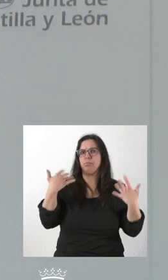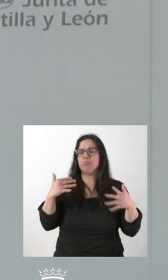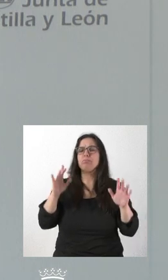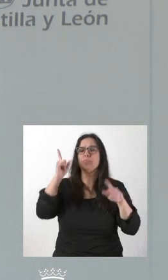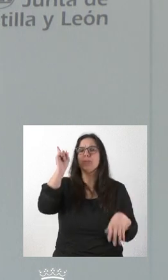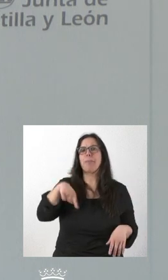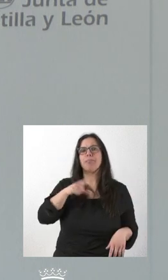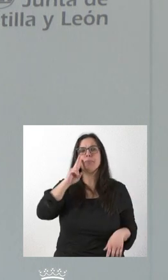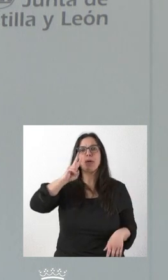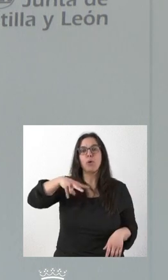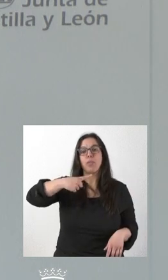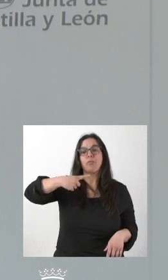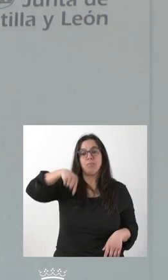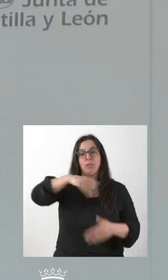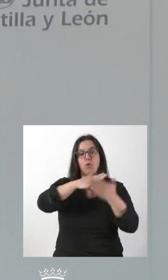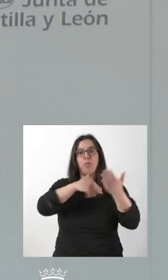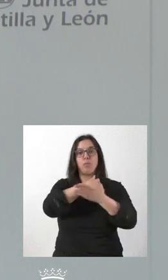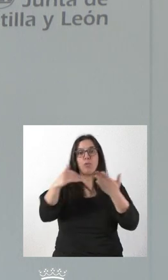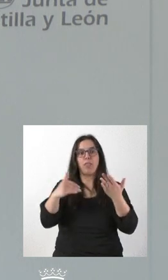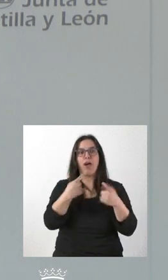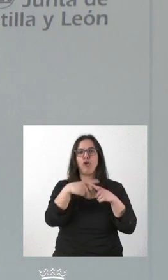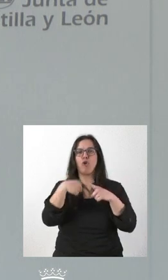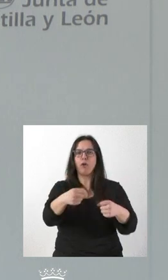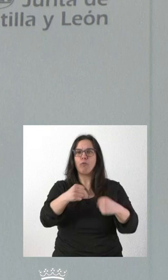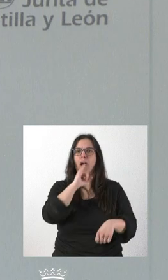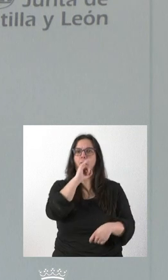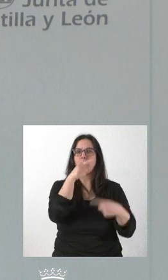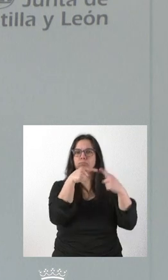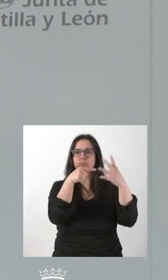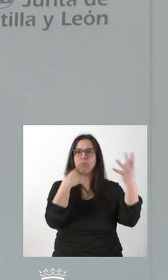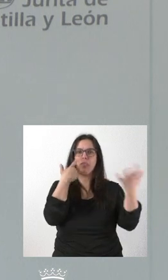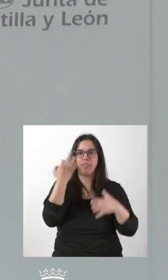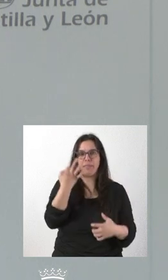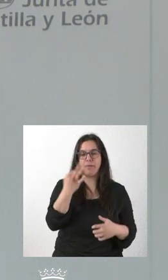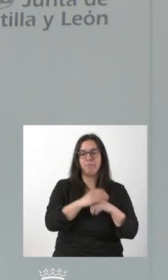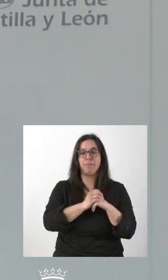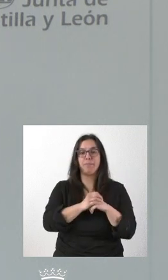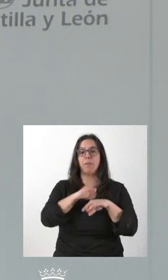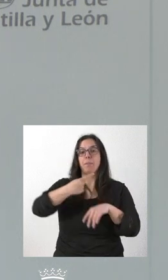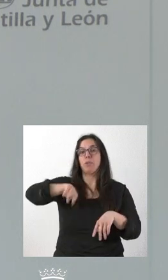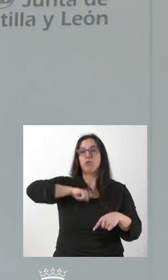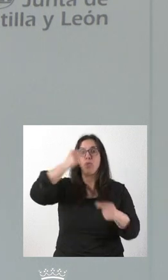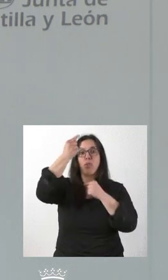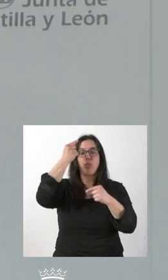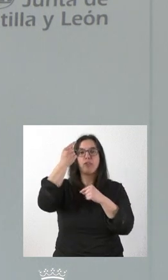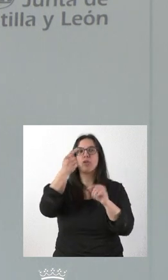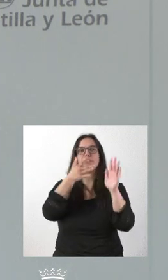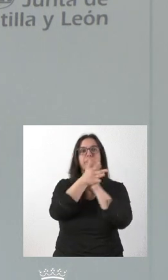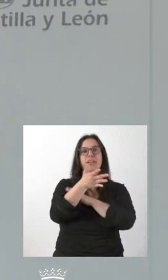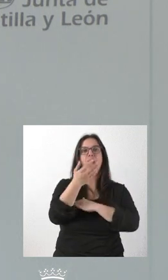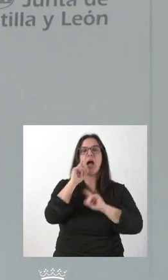también se reconoce que nuestra comunidad tiene algunas fortalezas que es preciso destacar. Para nosotros, estos datos no nos llevan a la